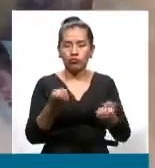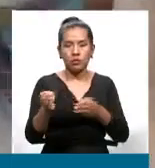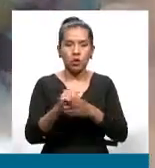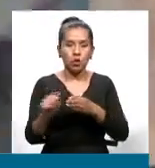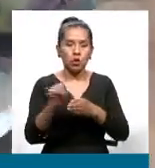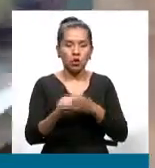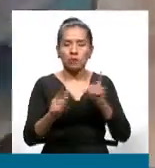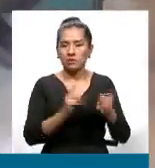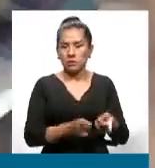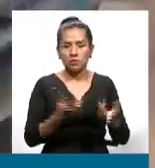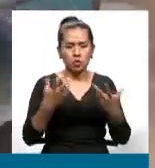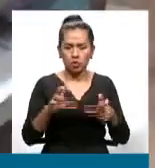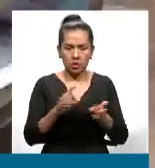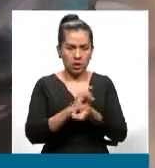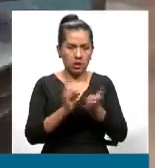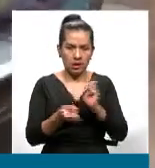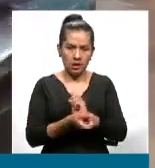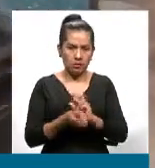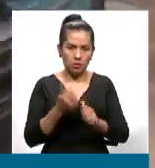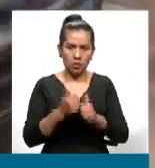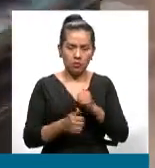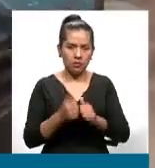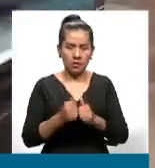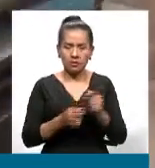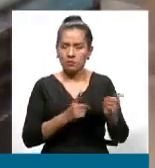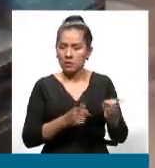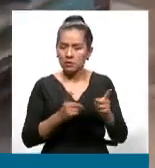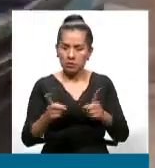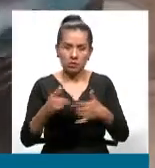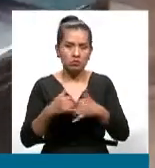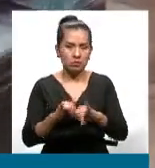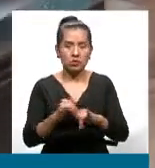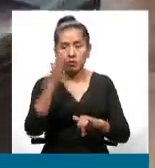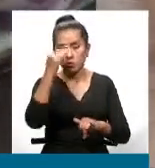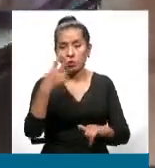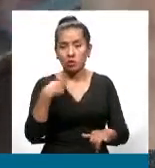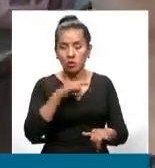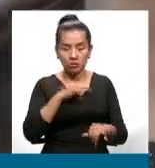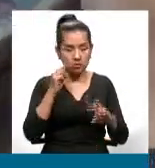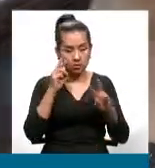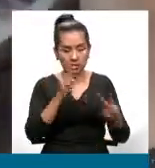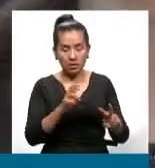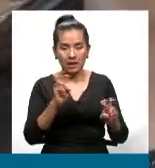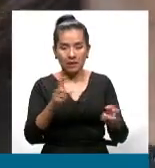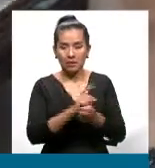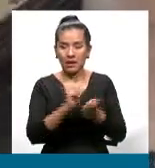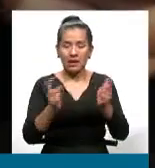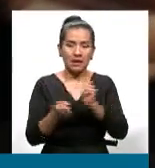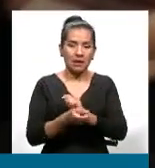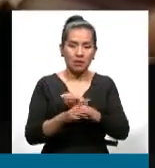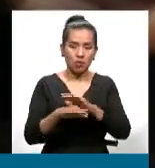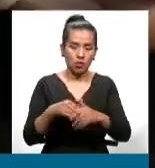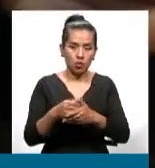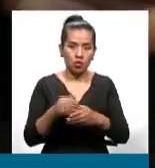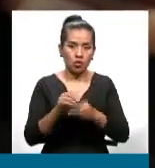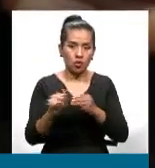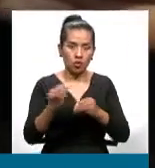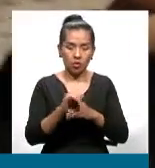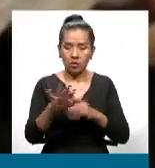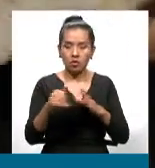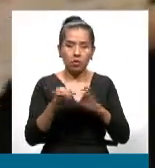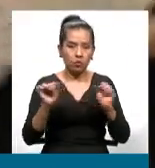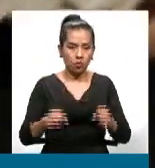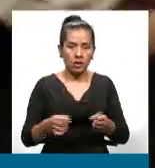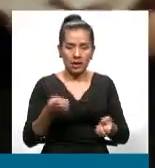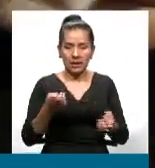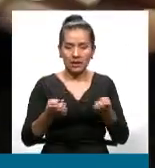piensa mover el tipo de cambio. En realidad, nosotros vemos que el tipo de cambio, que el mantener estable